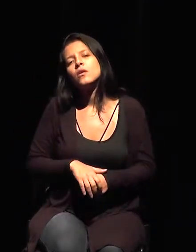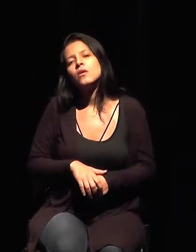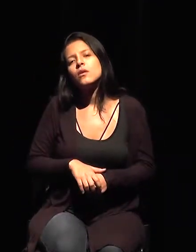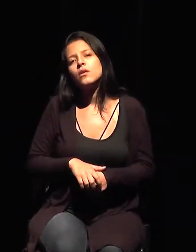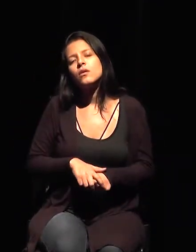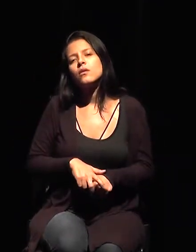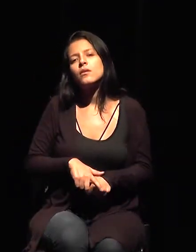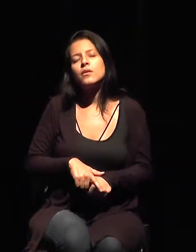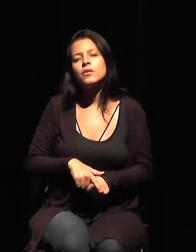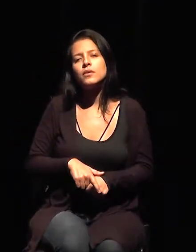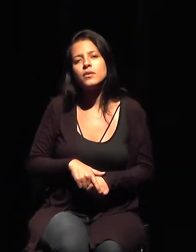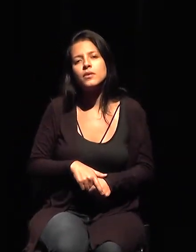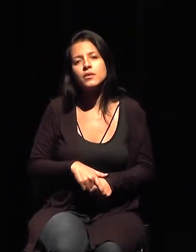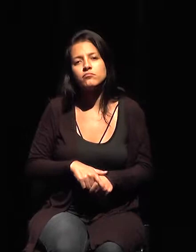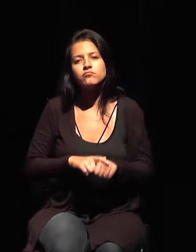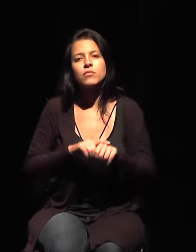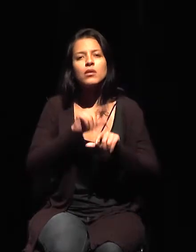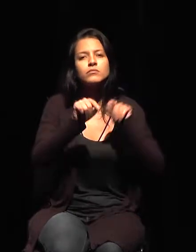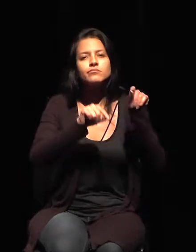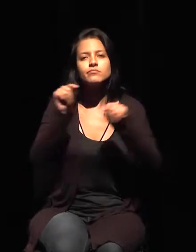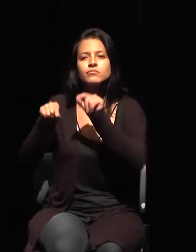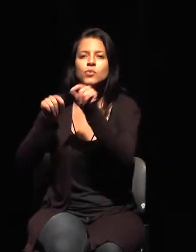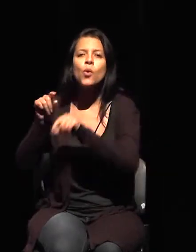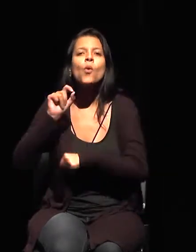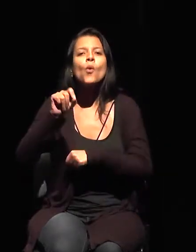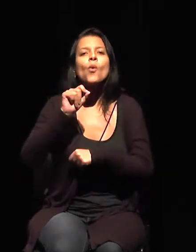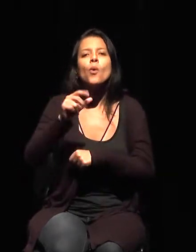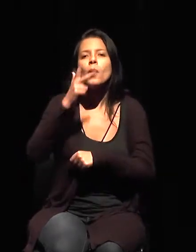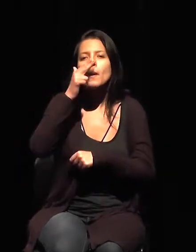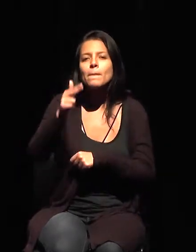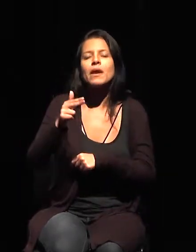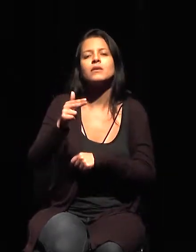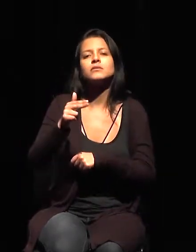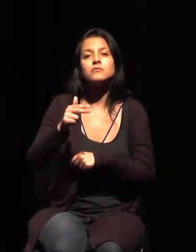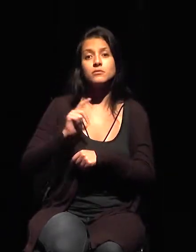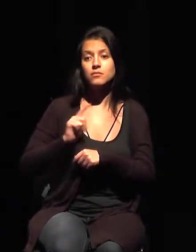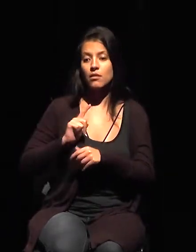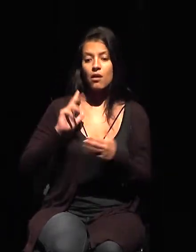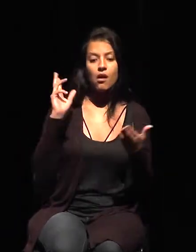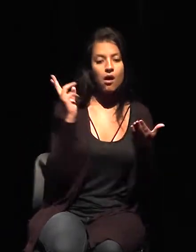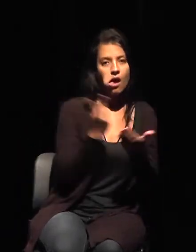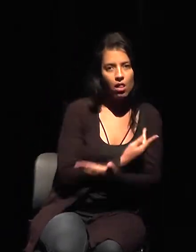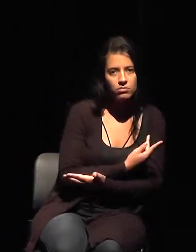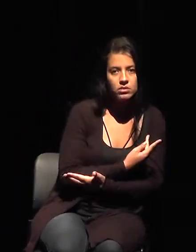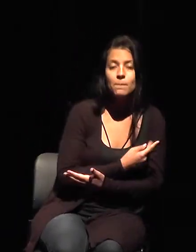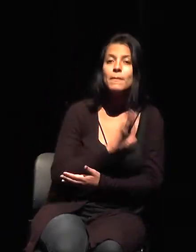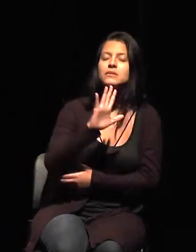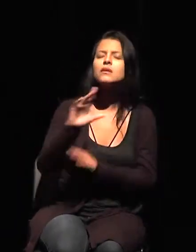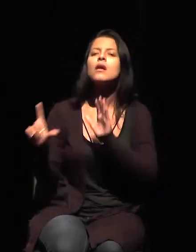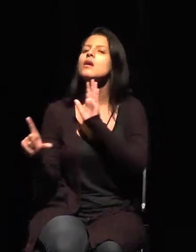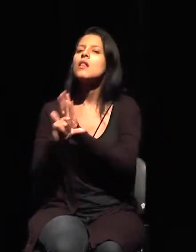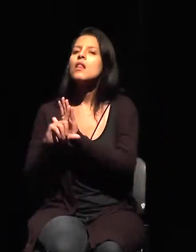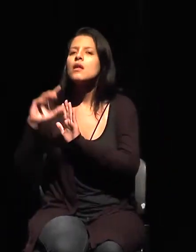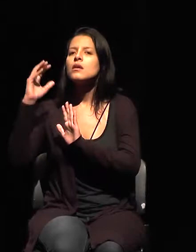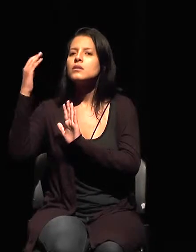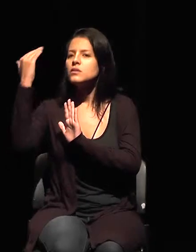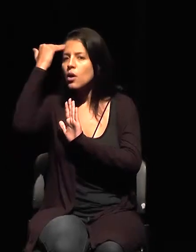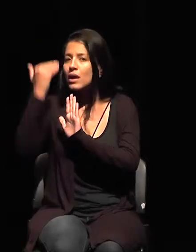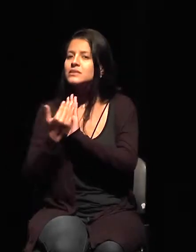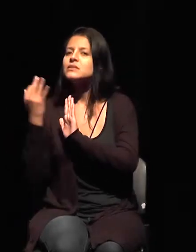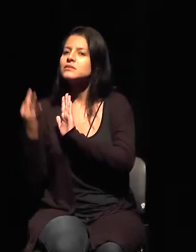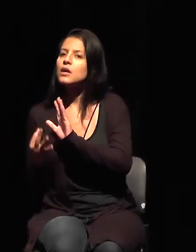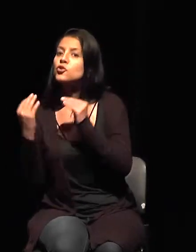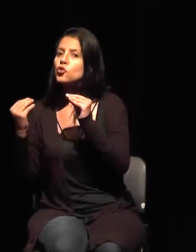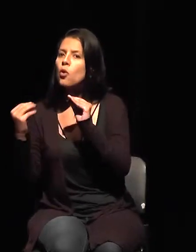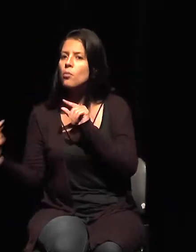generan en lo que es lícito. Estamos hablando de lo ilícito y para acertar lo ilícito, estamos comprometiendo la